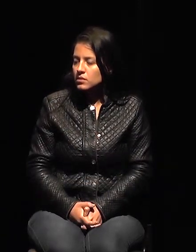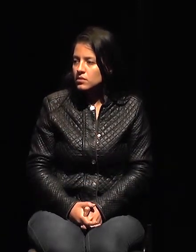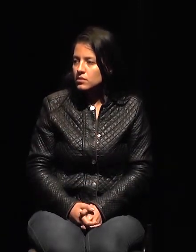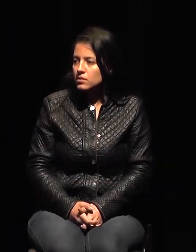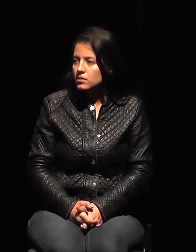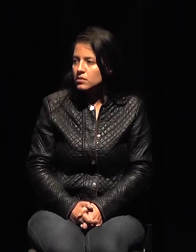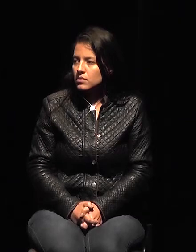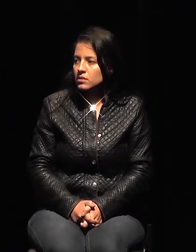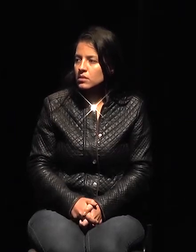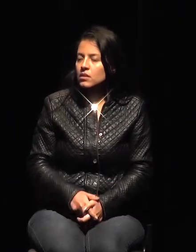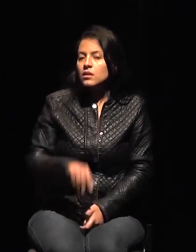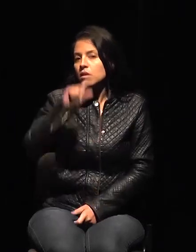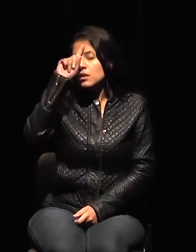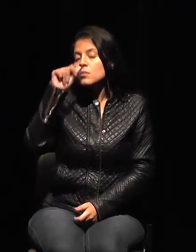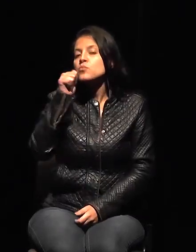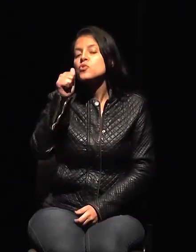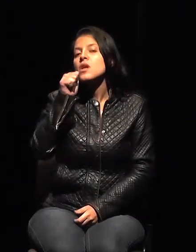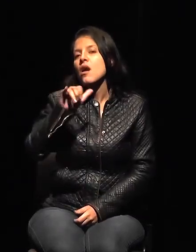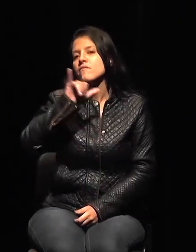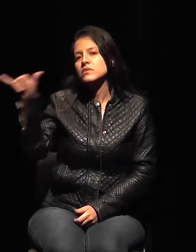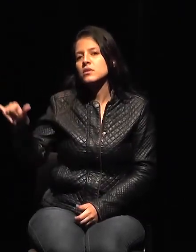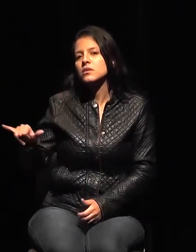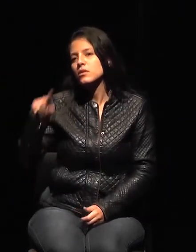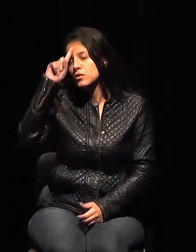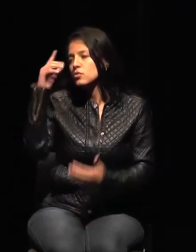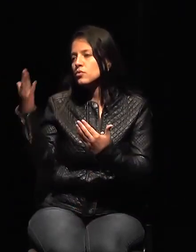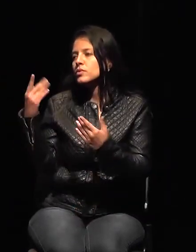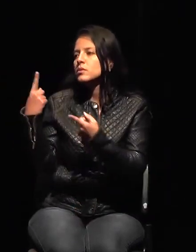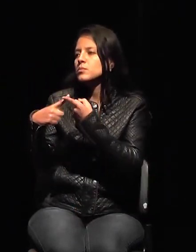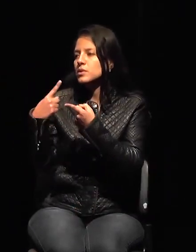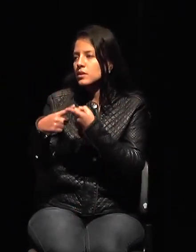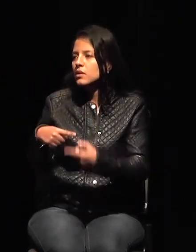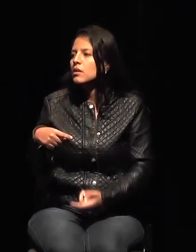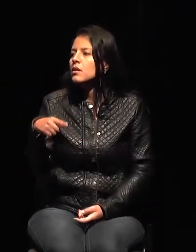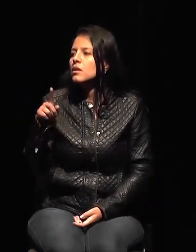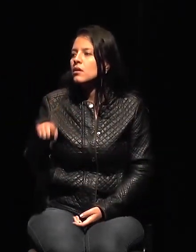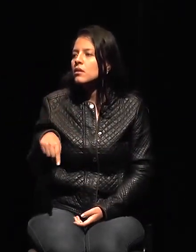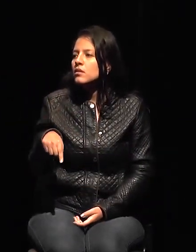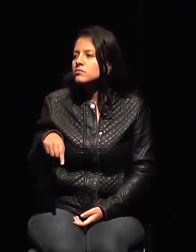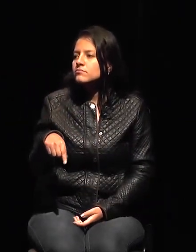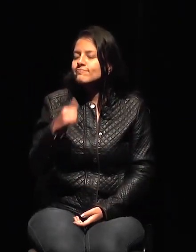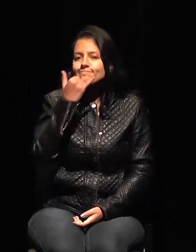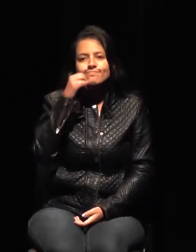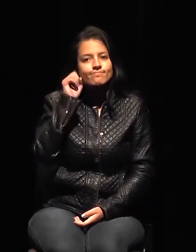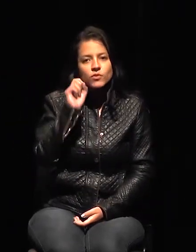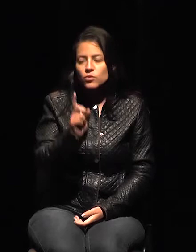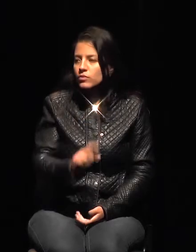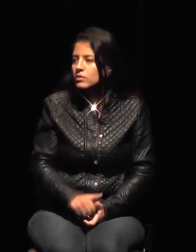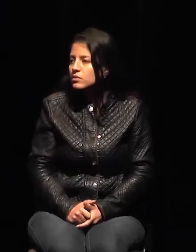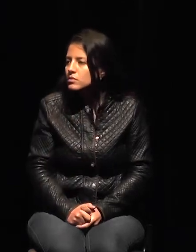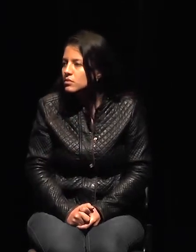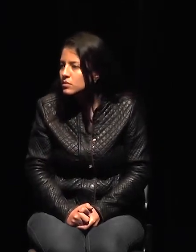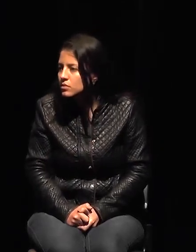Lamentablemente no está utilizando micrófono. Sin micrófono no nos llega el sonido a la cabina de traducción.